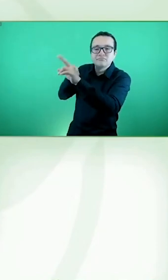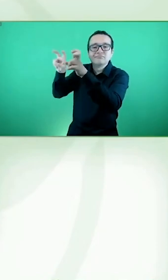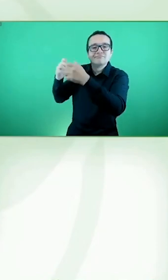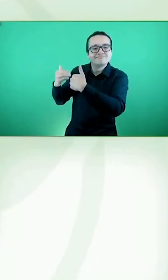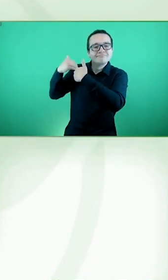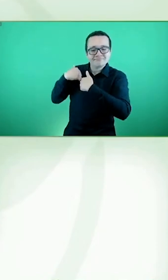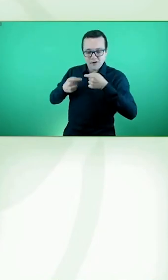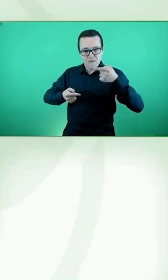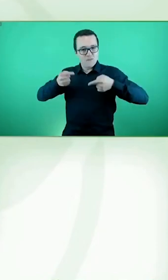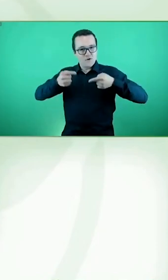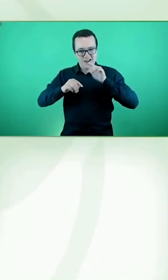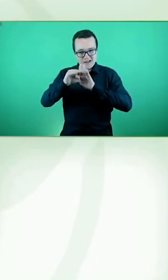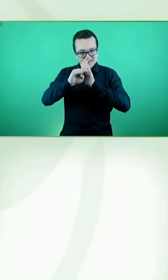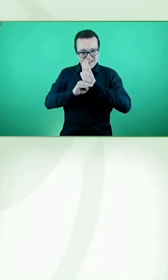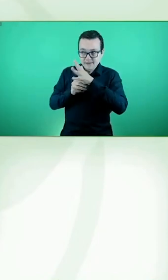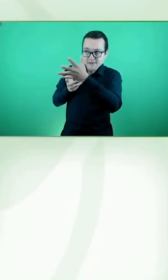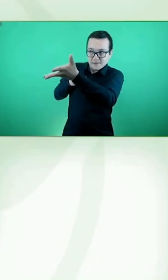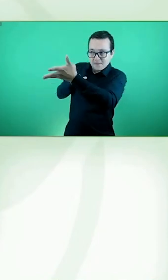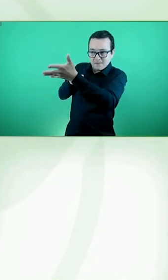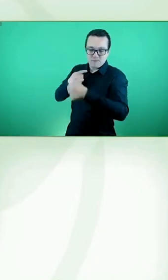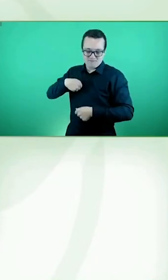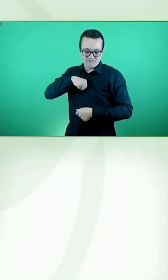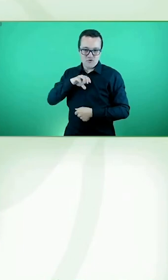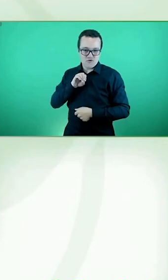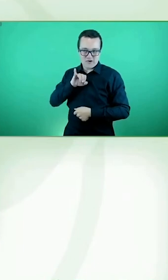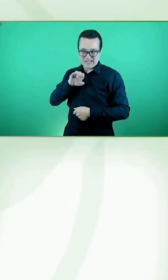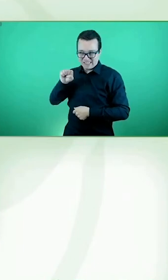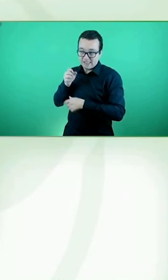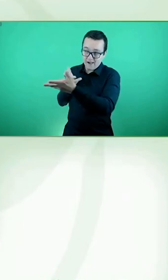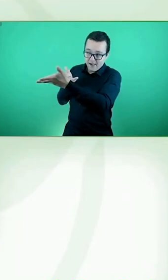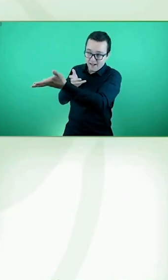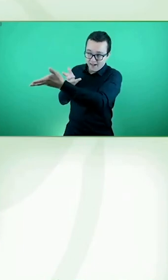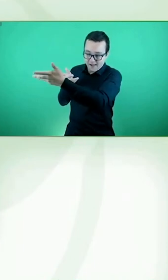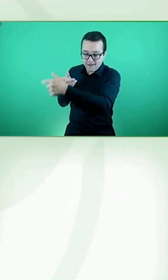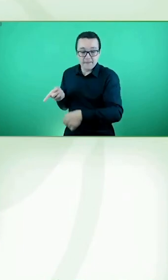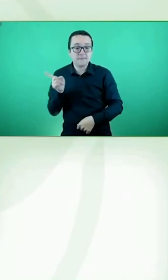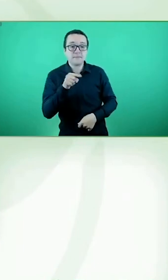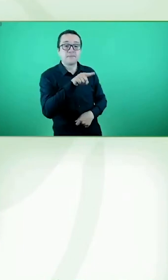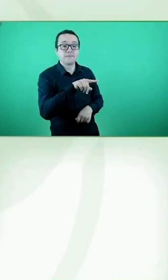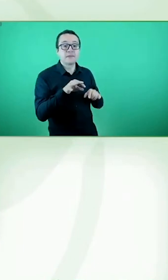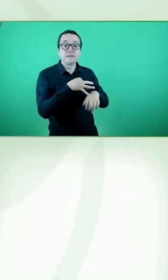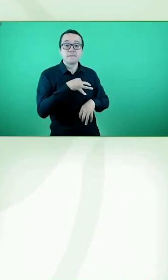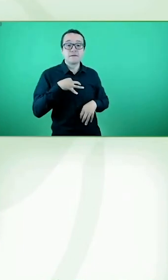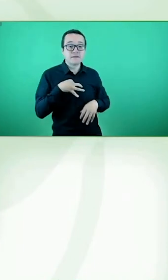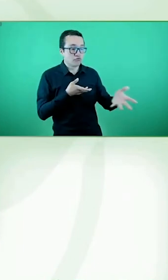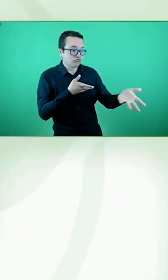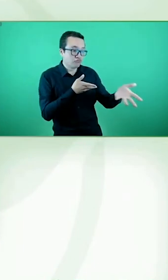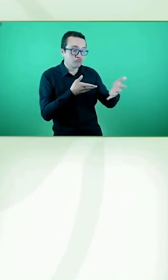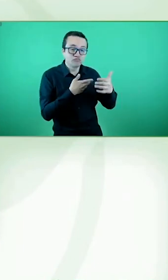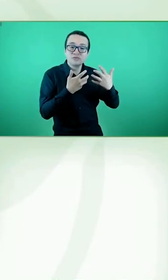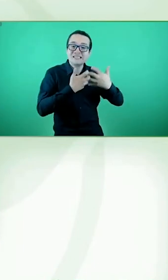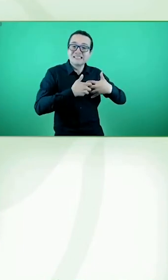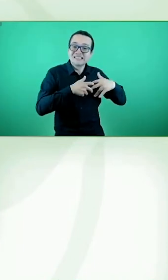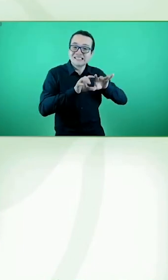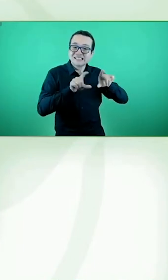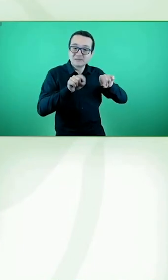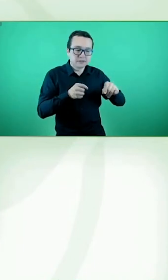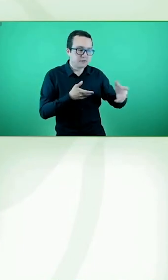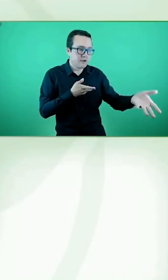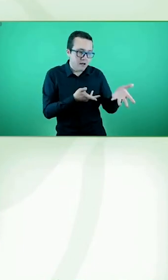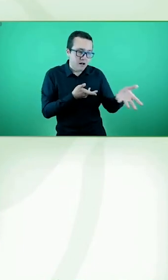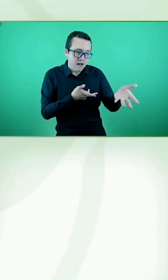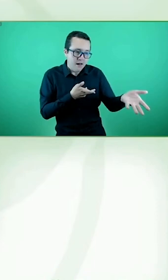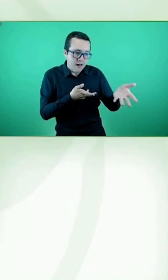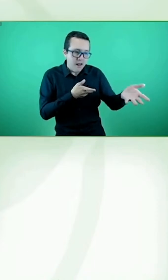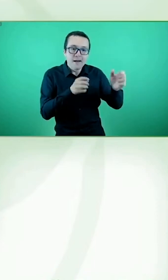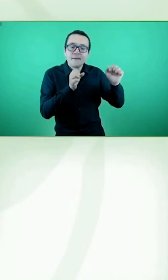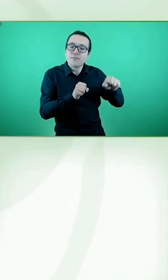y también hacia el sector privado, con las empresas, para promover que haya empresas inclusivas, empresas comprometidas con la